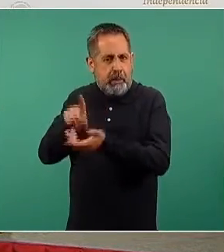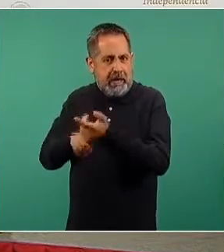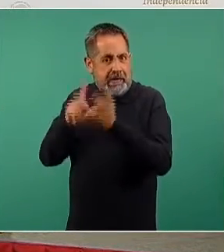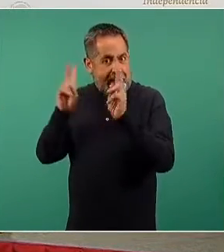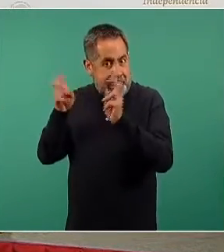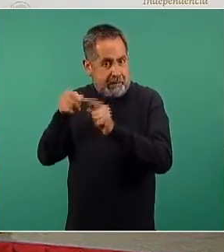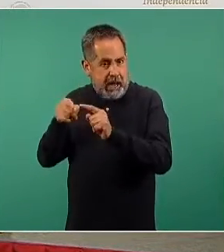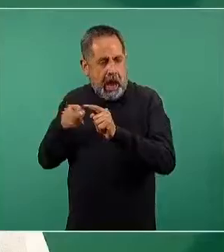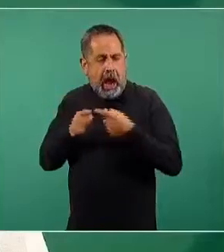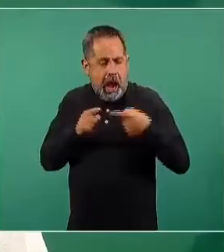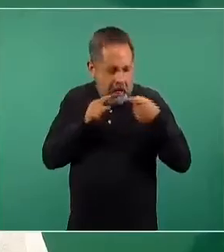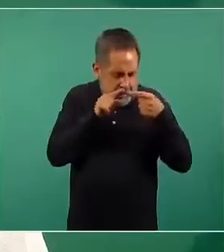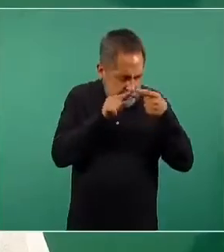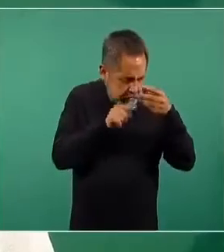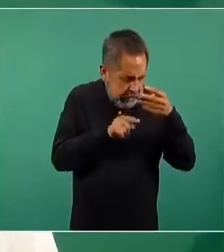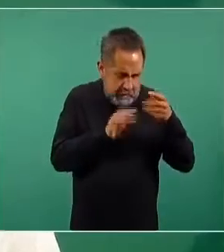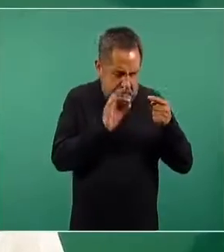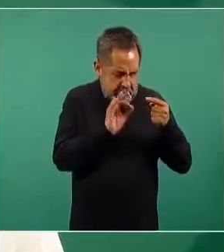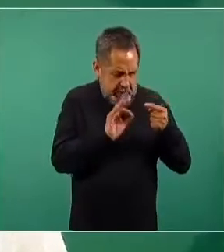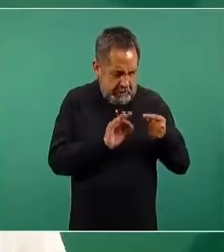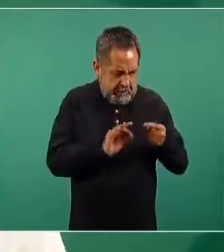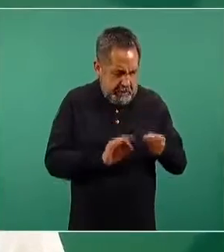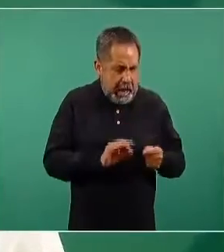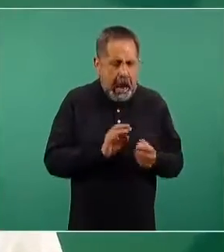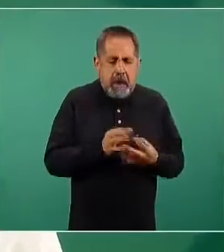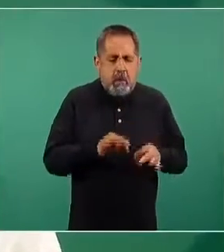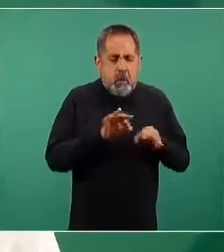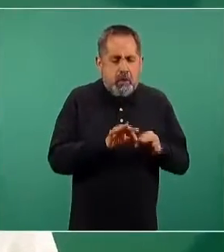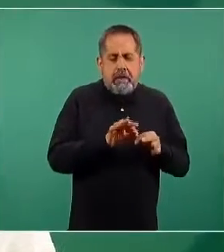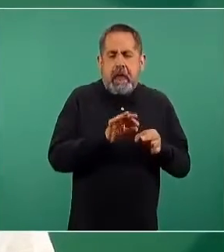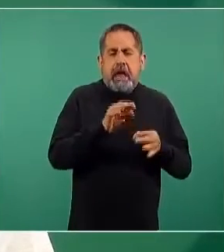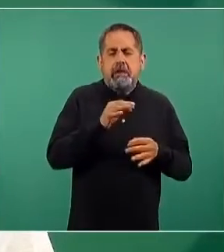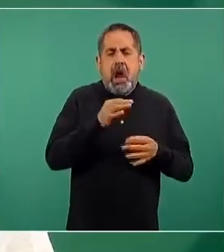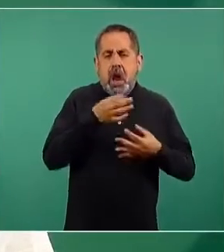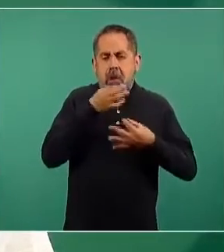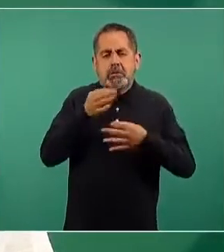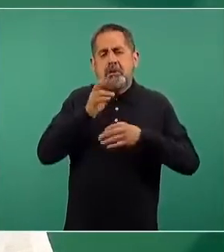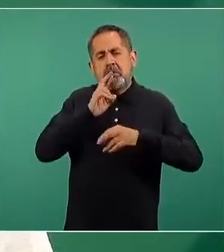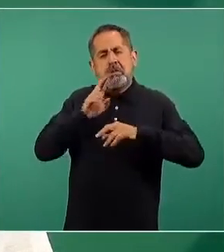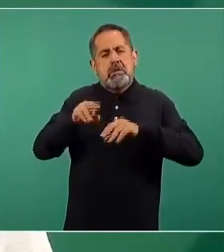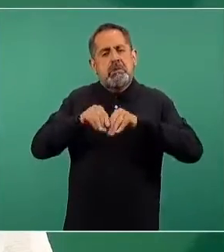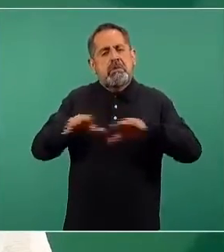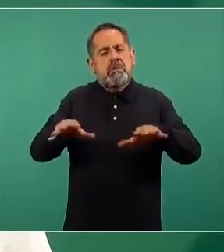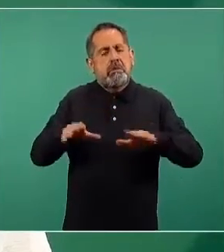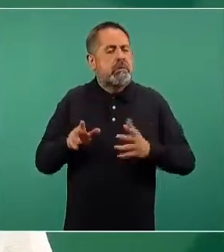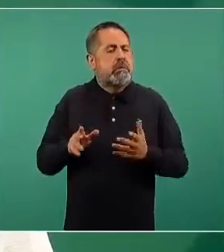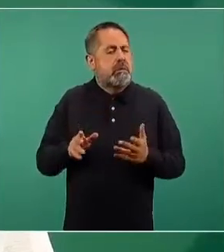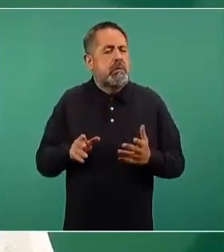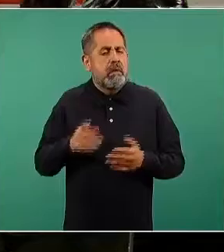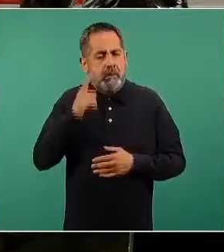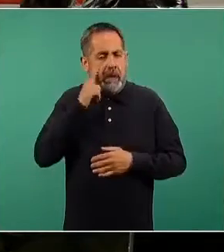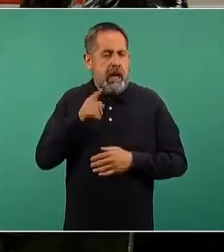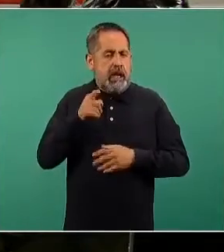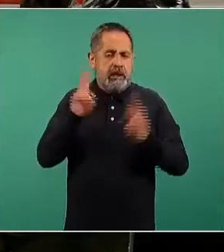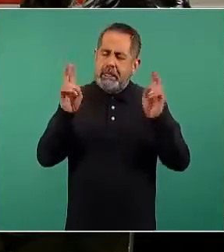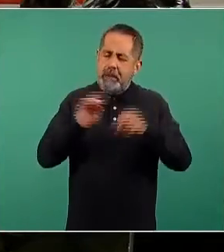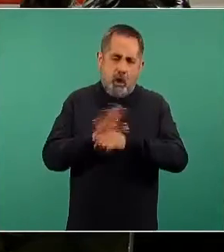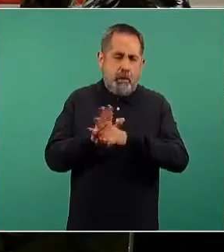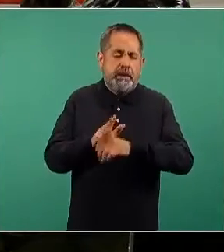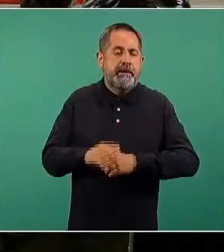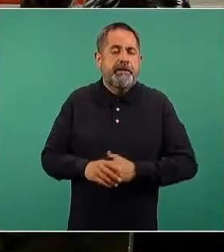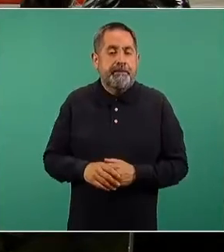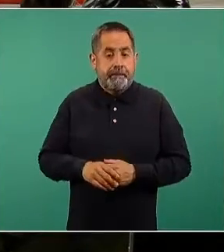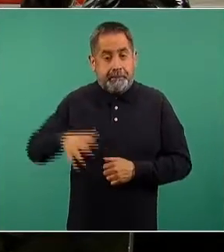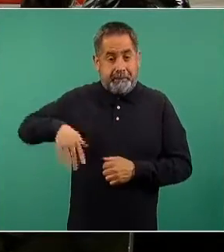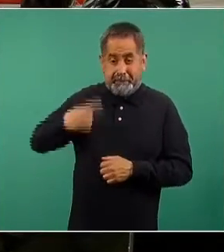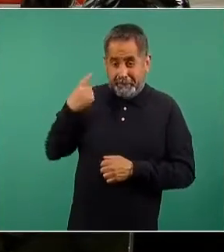foros gubernamentales y también para que sean relevantes a la materia que nos ocupa, que es la pandemia de COVID. Esta